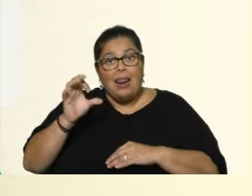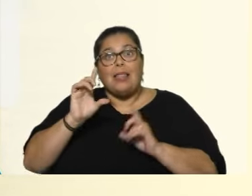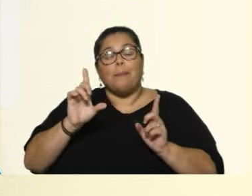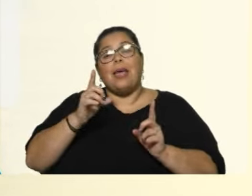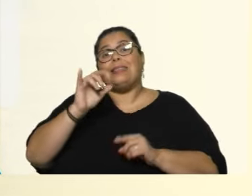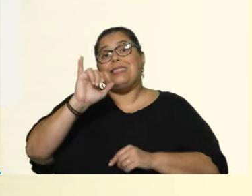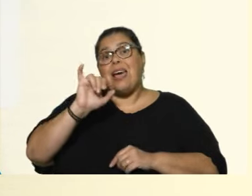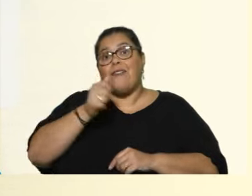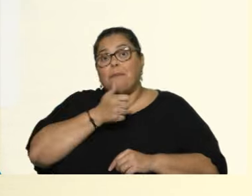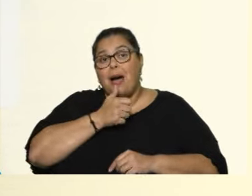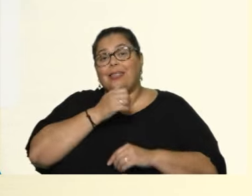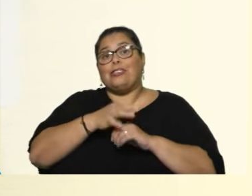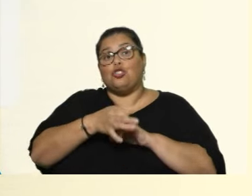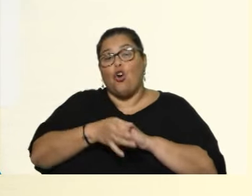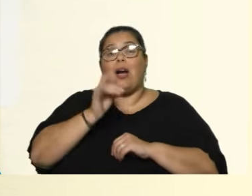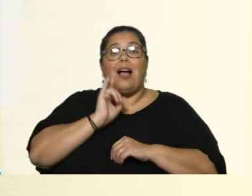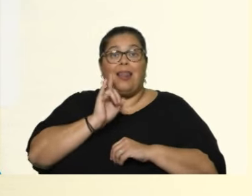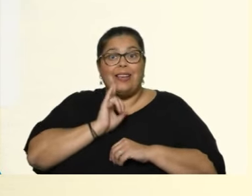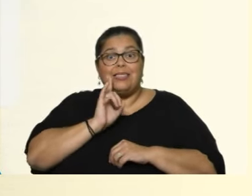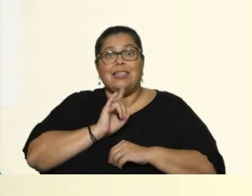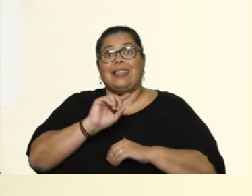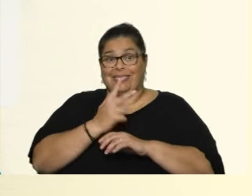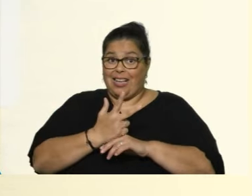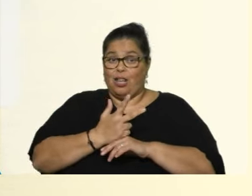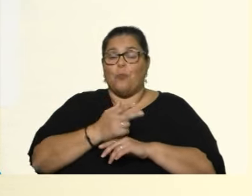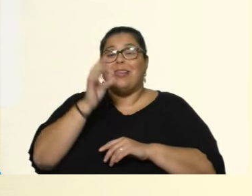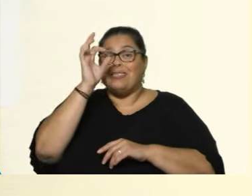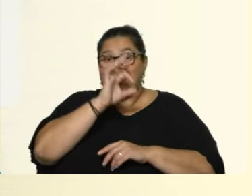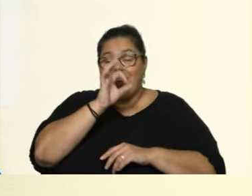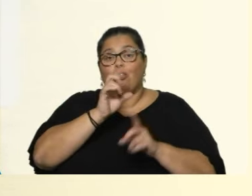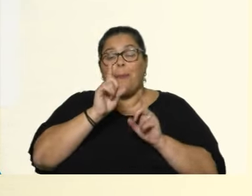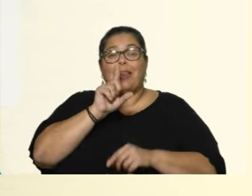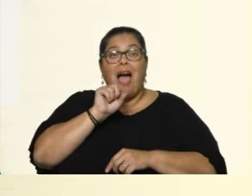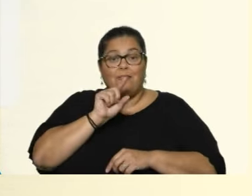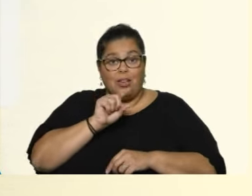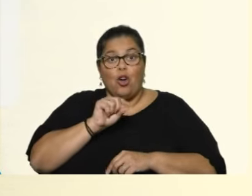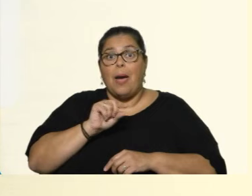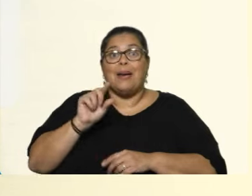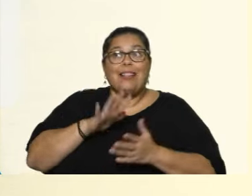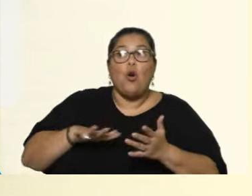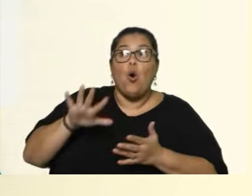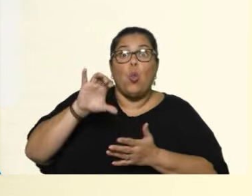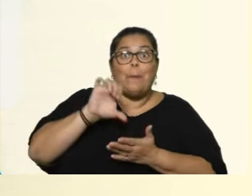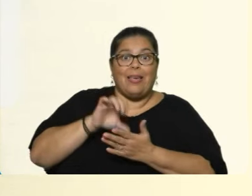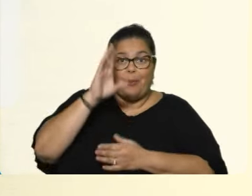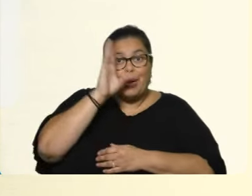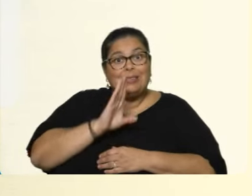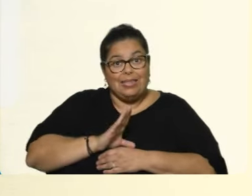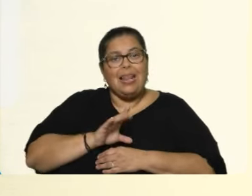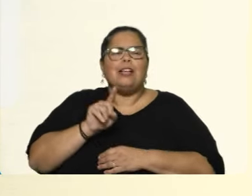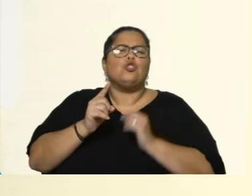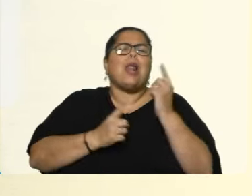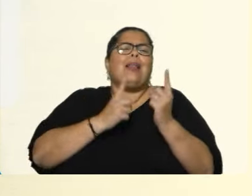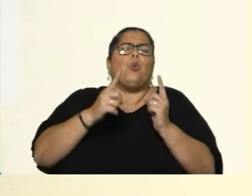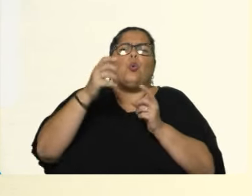la soja. Es el tercero a nivel lácteos, cerdos y sector avícola en todo el país. Estos son algunos rubros